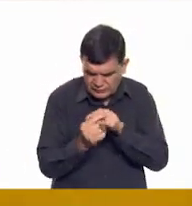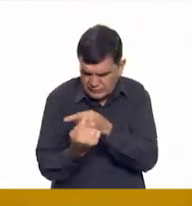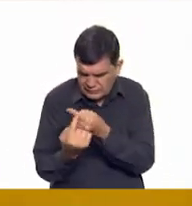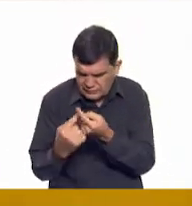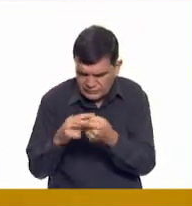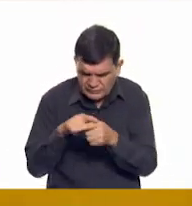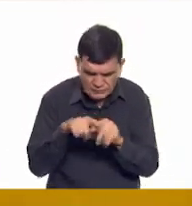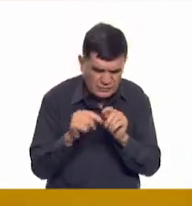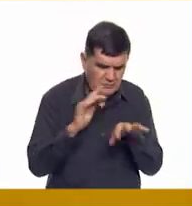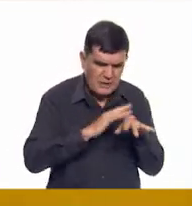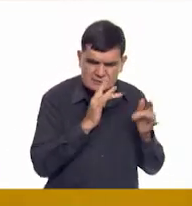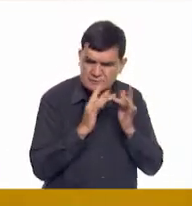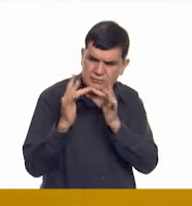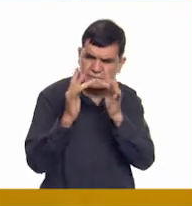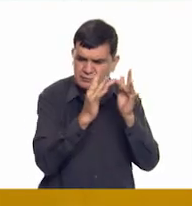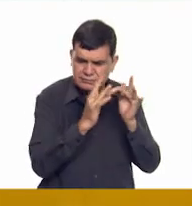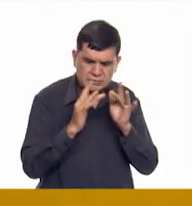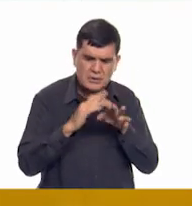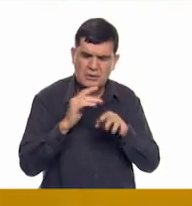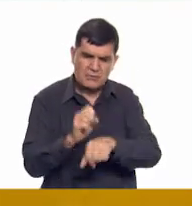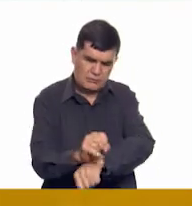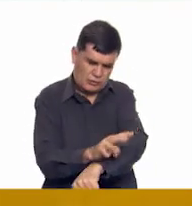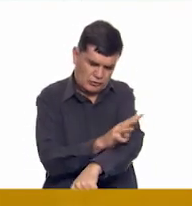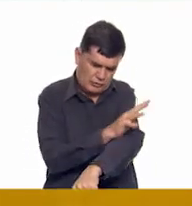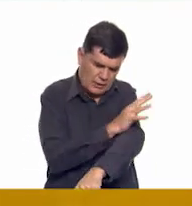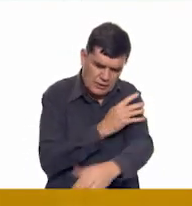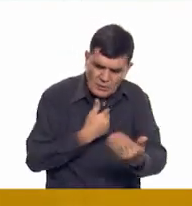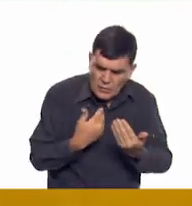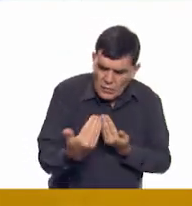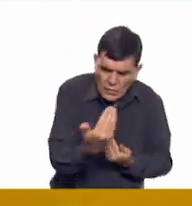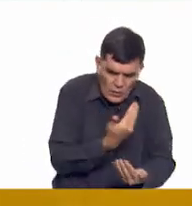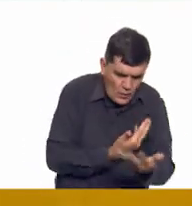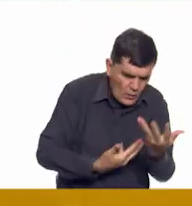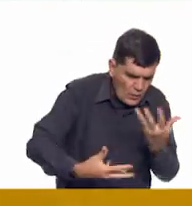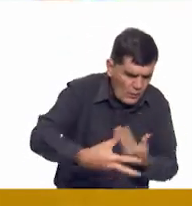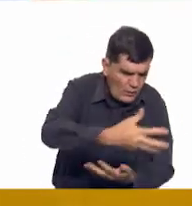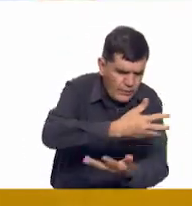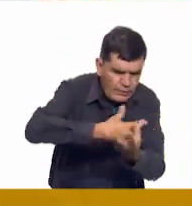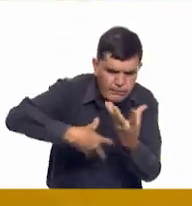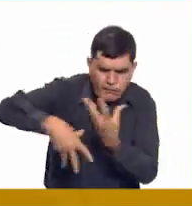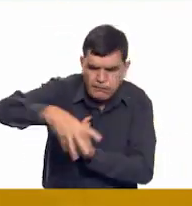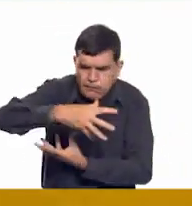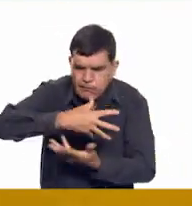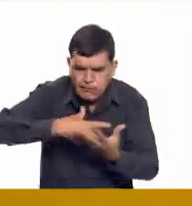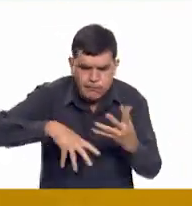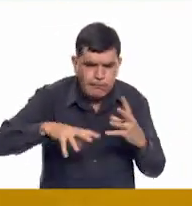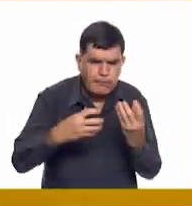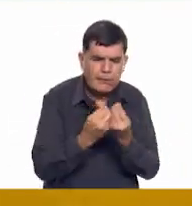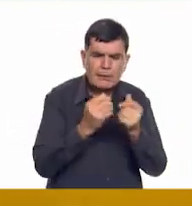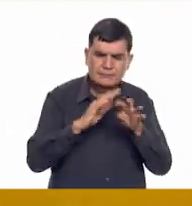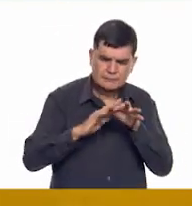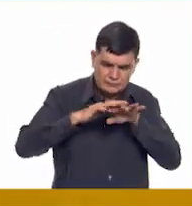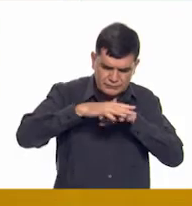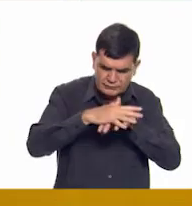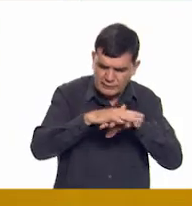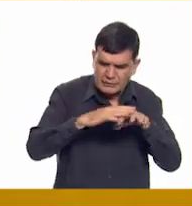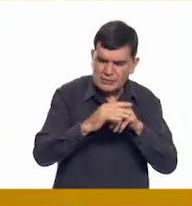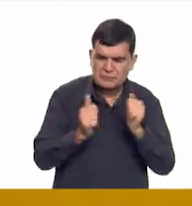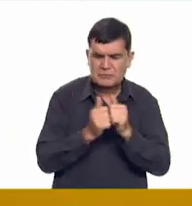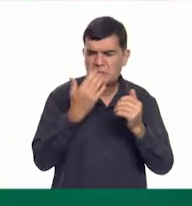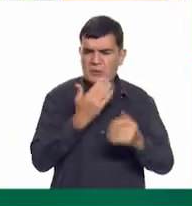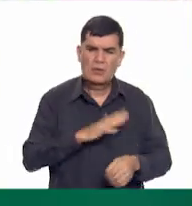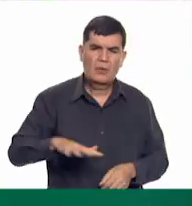personas y haciendo que nuestras emociones vayan interactuando y se conviertan en todo un tejido de bienestar.